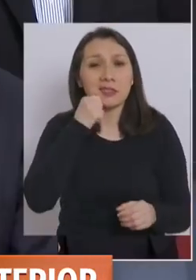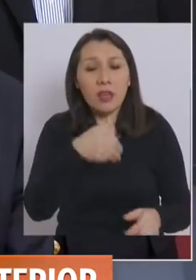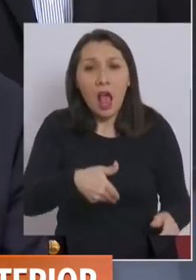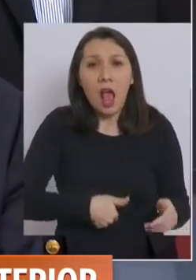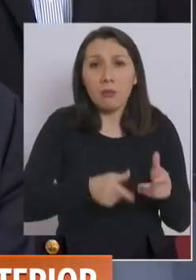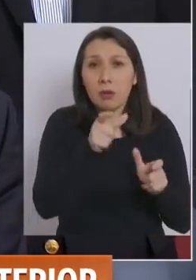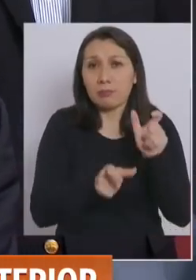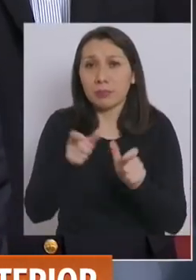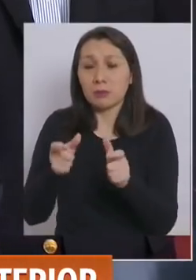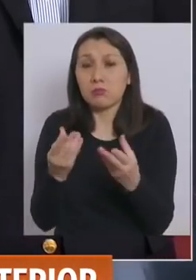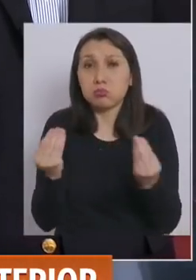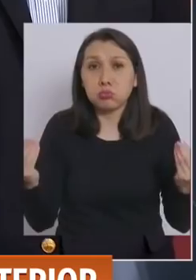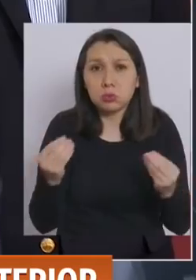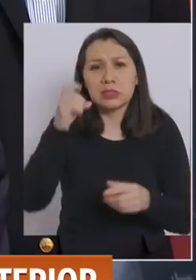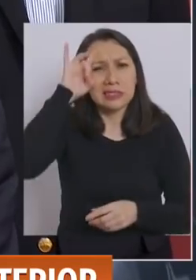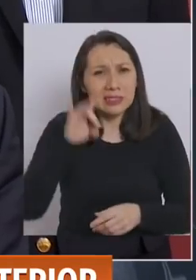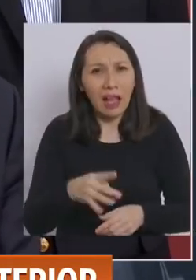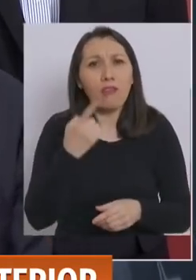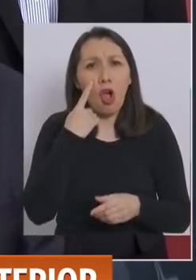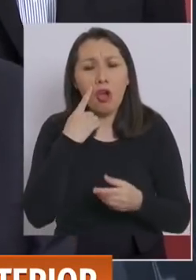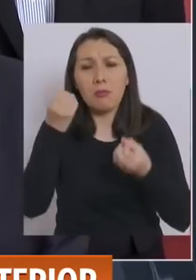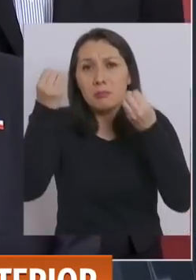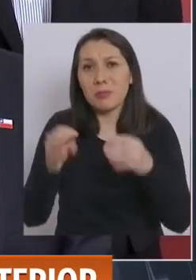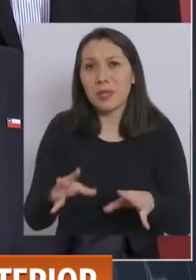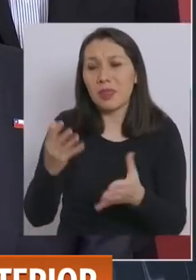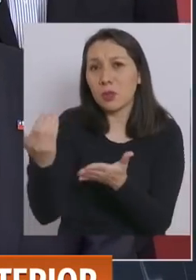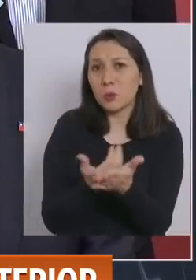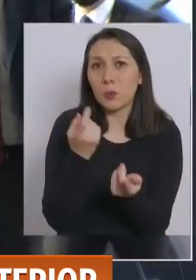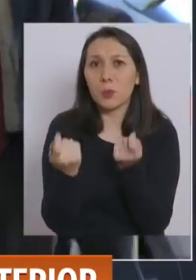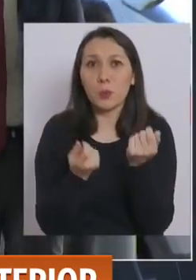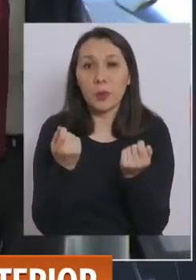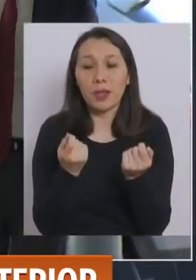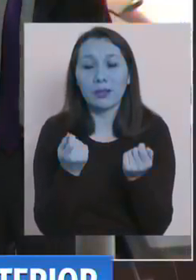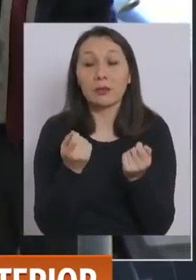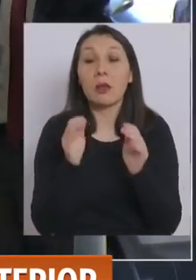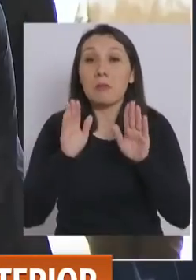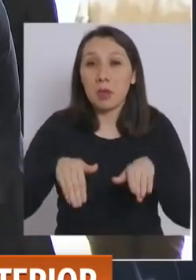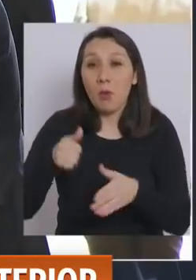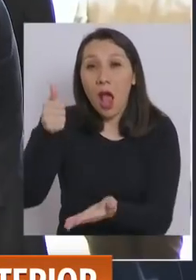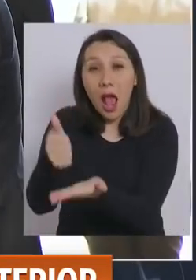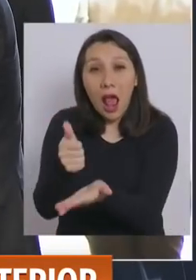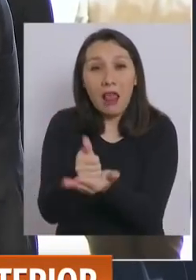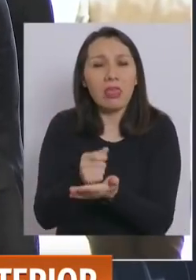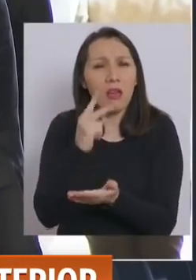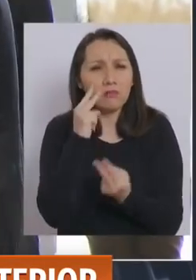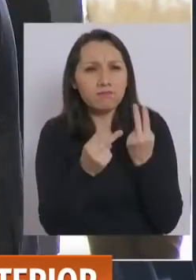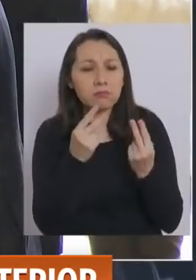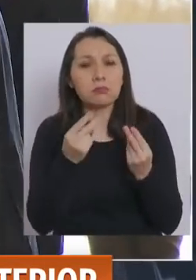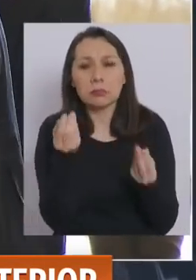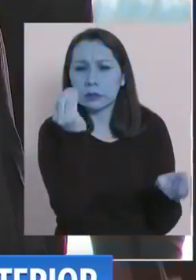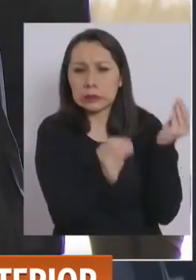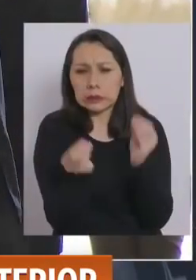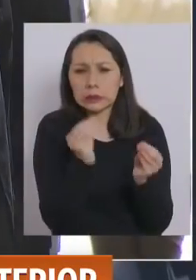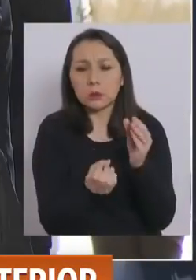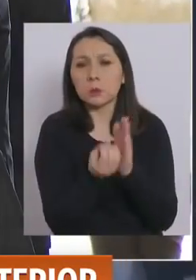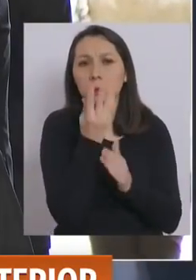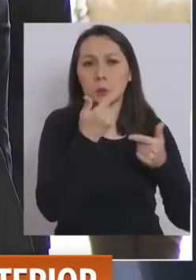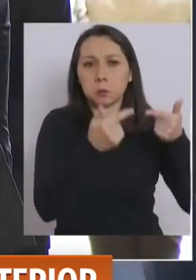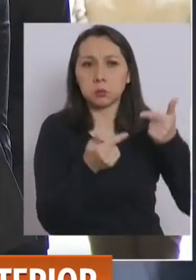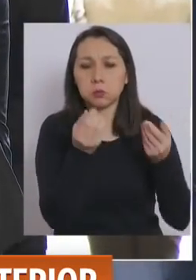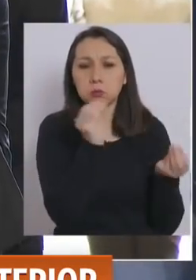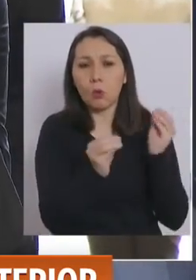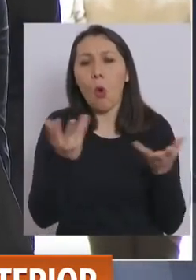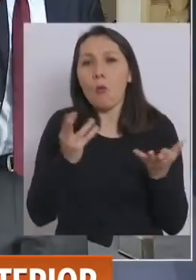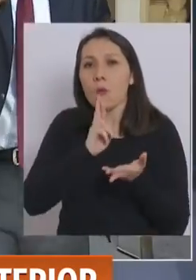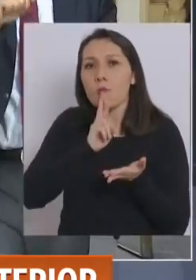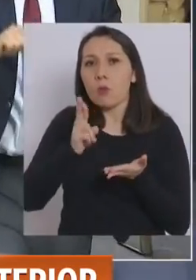para muchas personas, lo que significó la pérdida de esos ingresos. Y por lo mismo ellos han sido muy relevantes en diseñar políticas de cómo